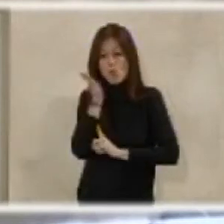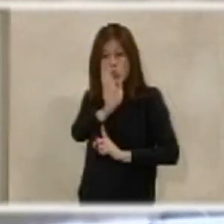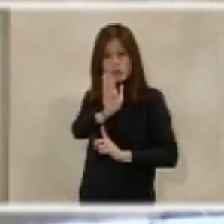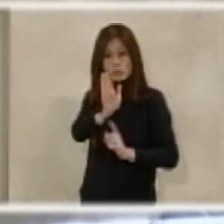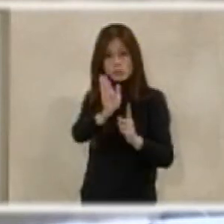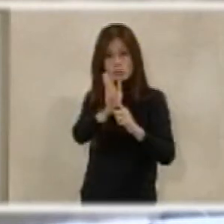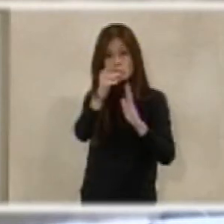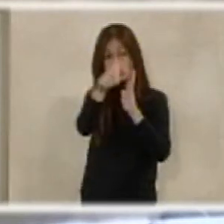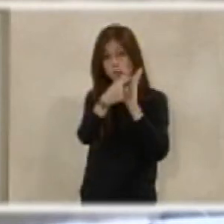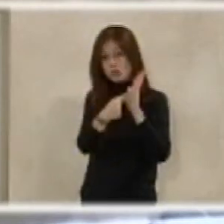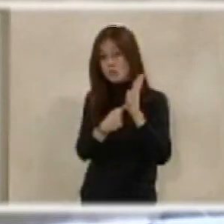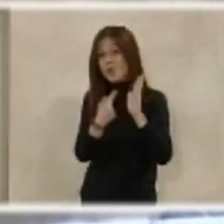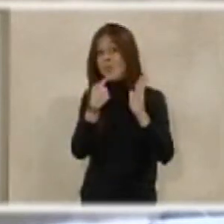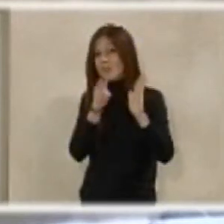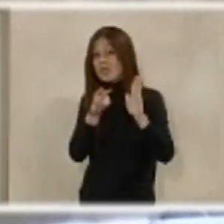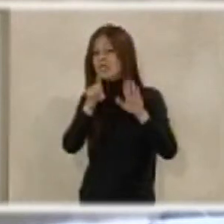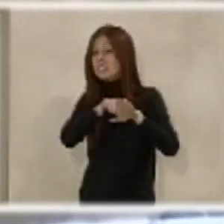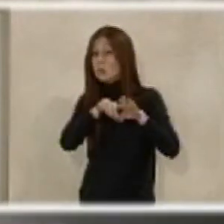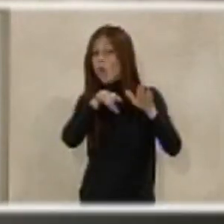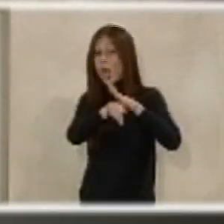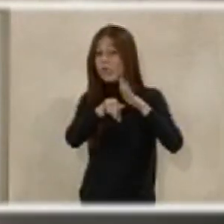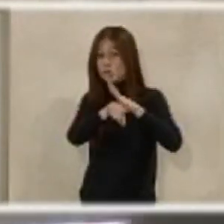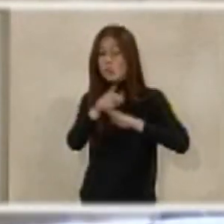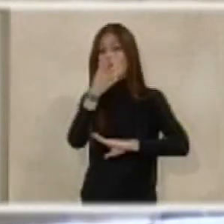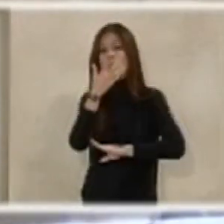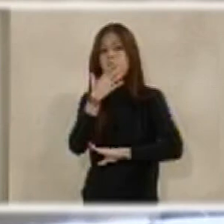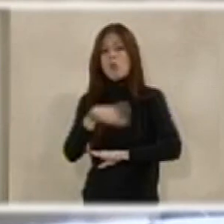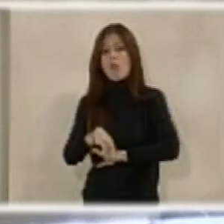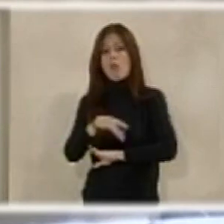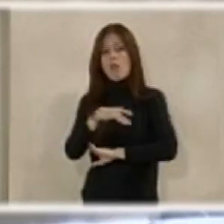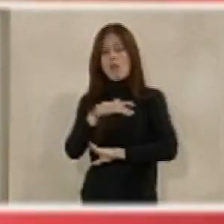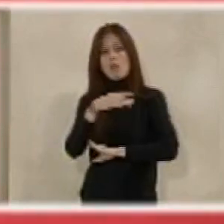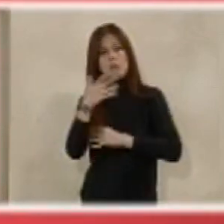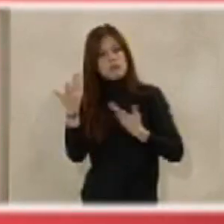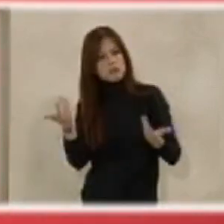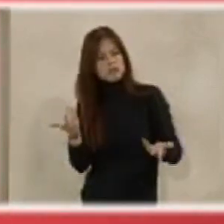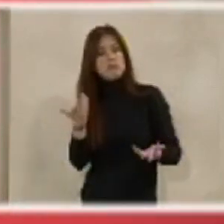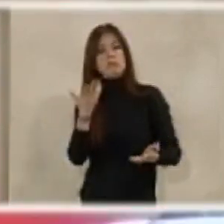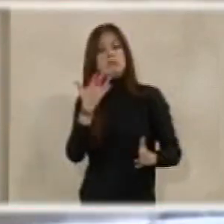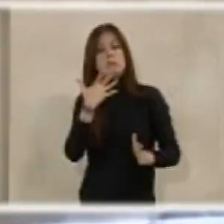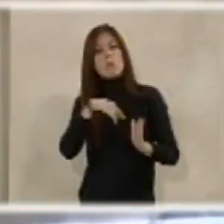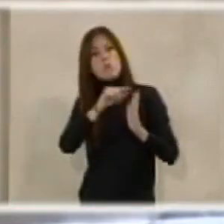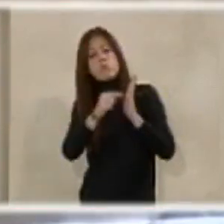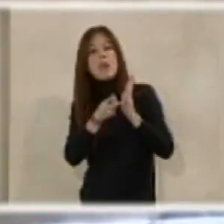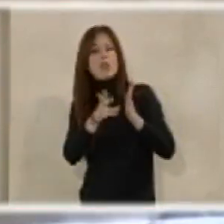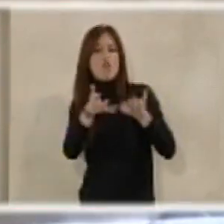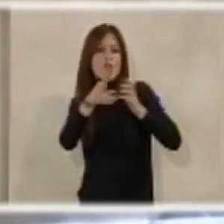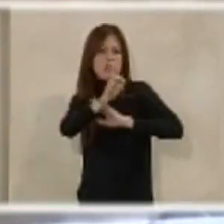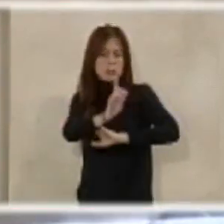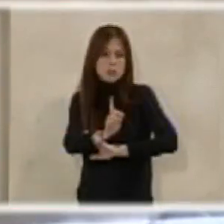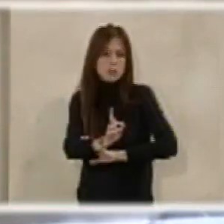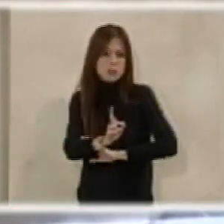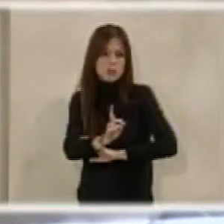este convierno urbanístico de gestión, pueda verse no favorecida